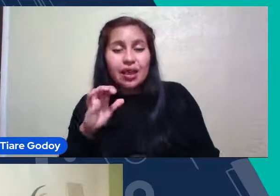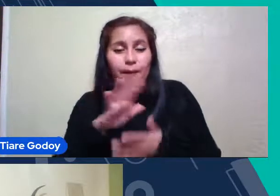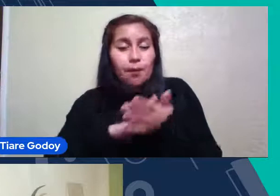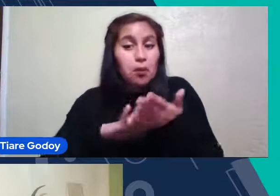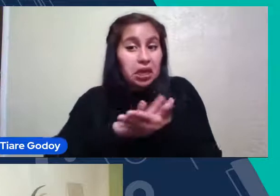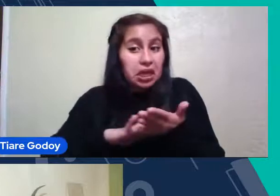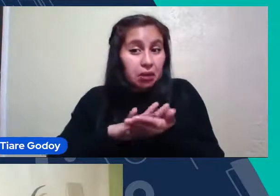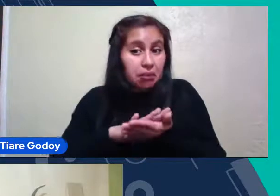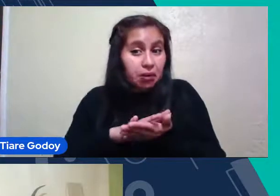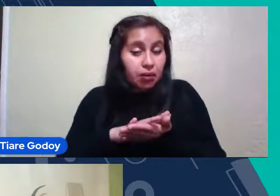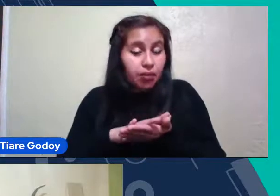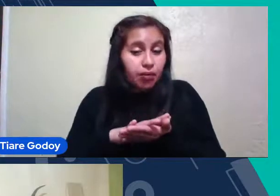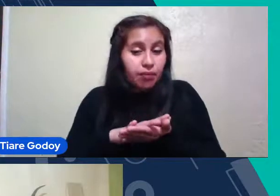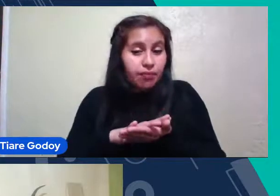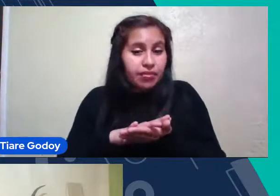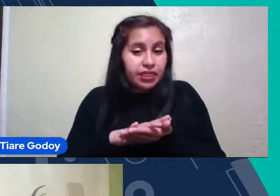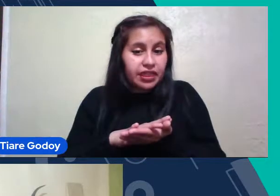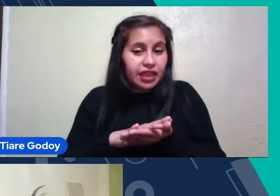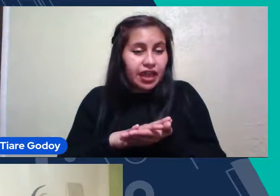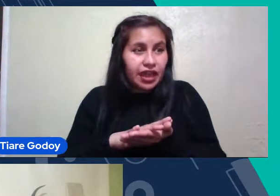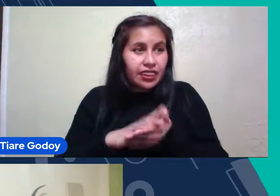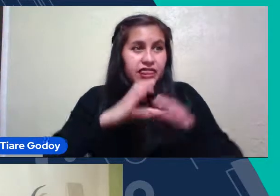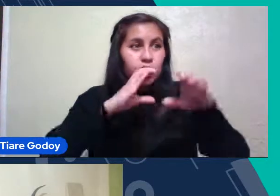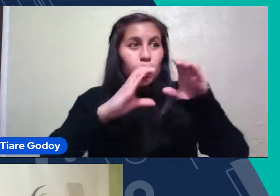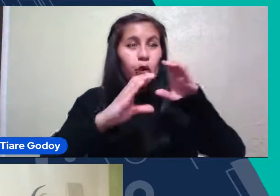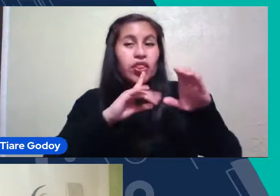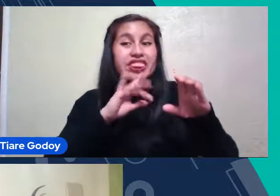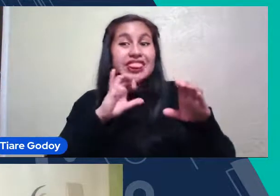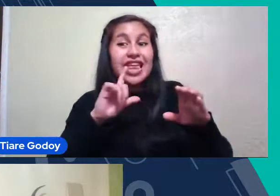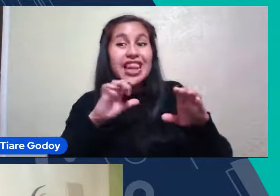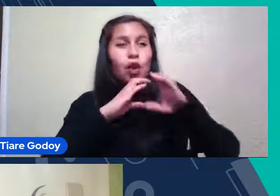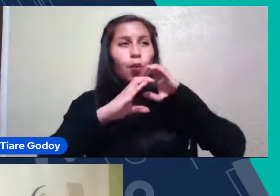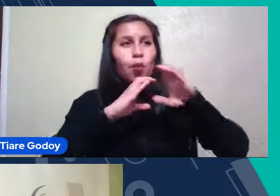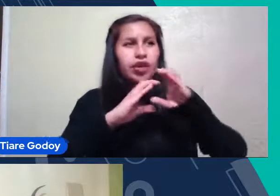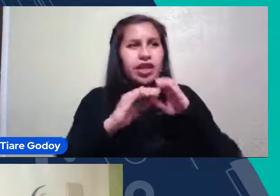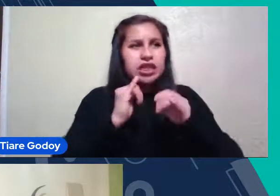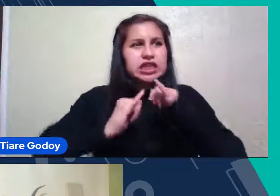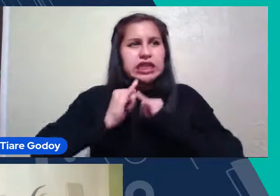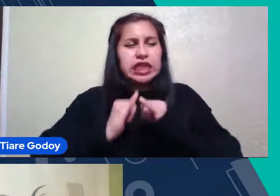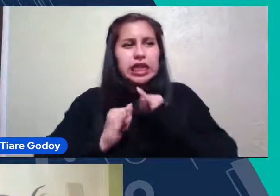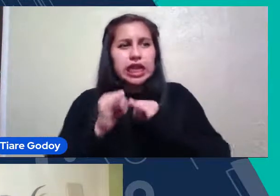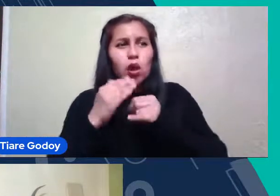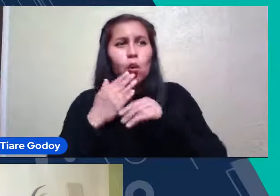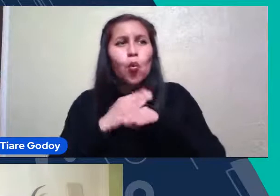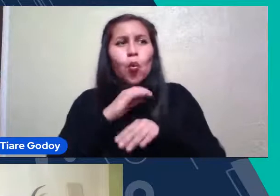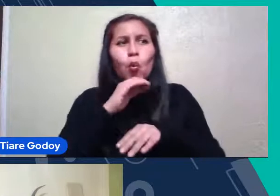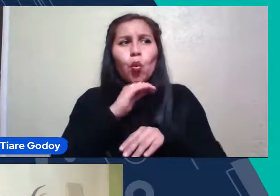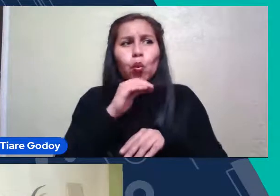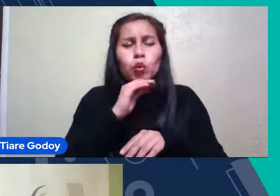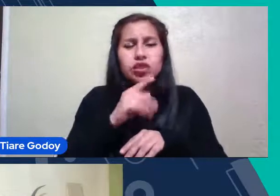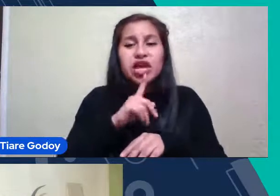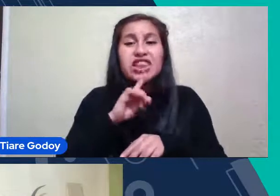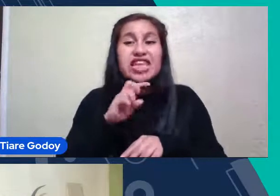De Telecomunicaciones En los que Para Internet El Internet Que ya usamos O televisión Satelital